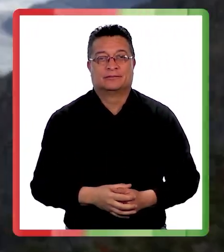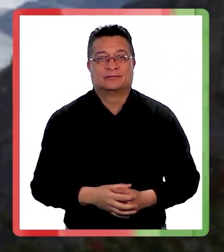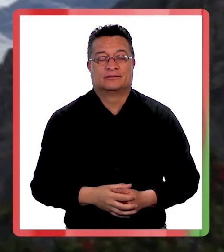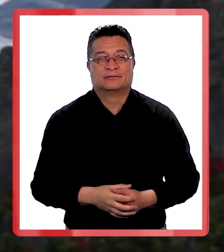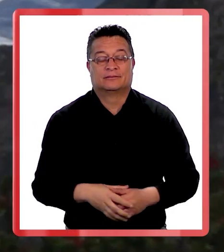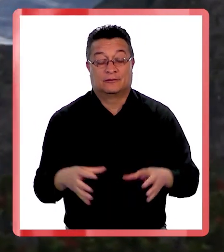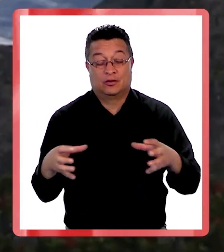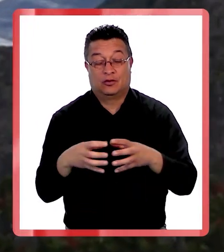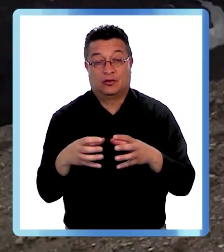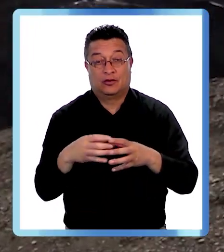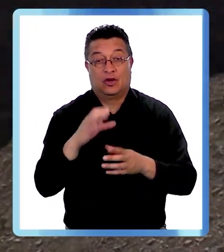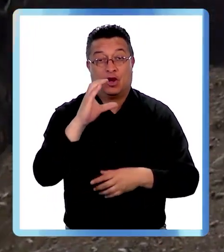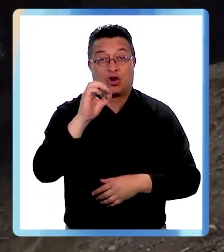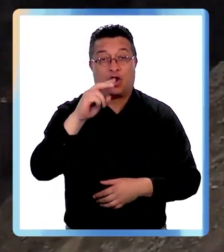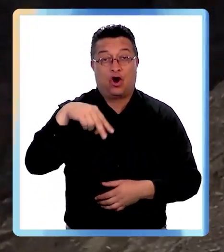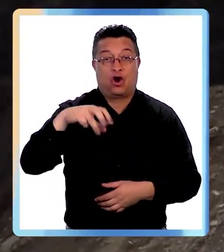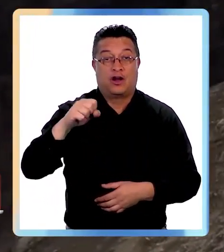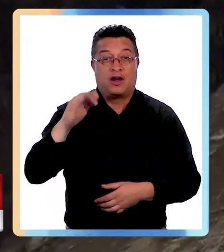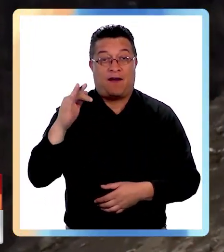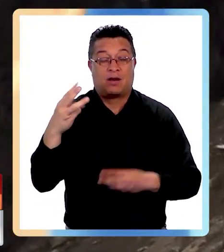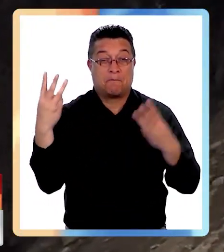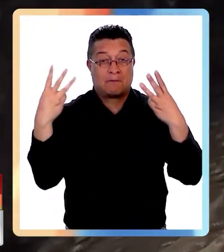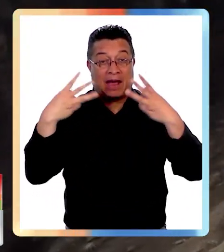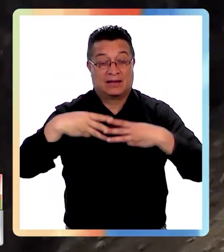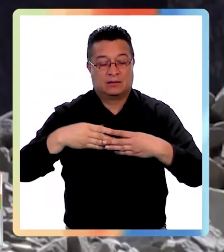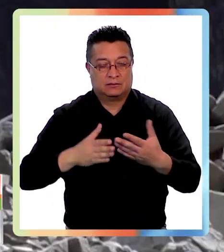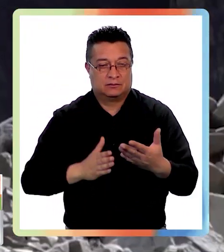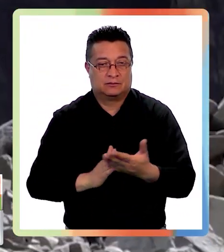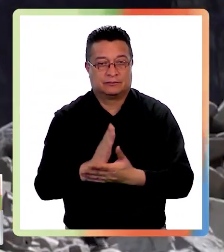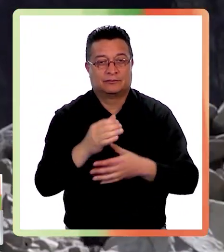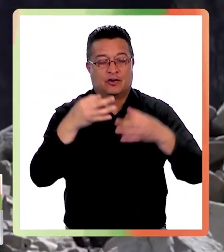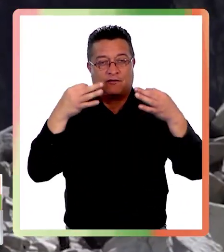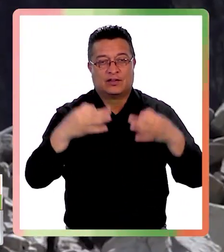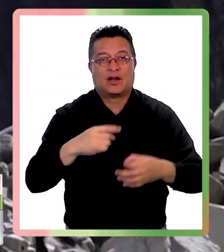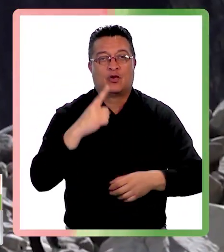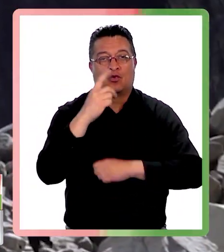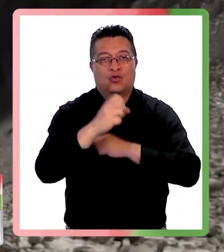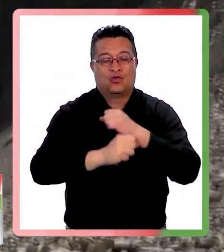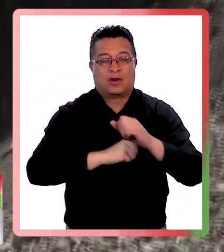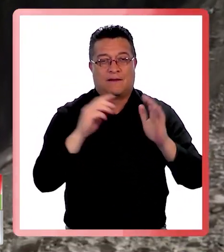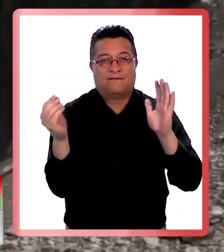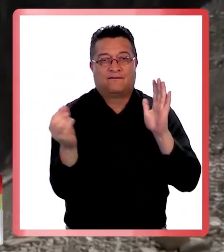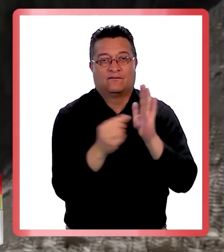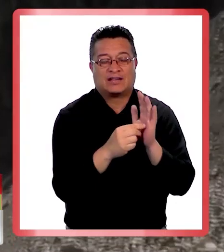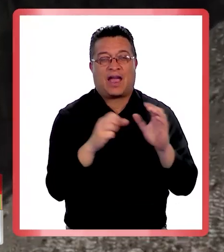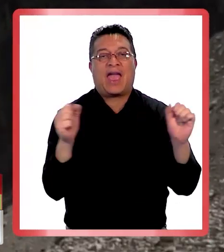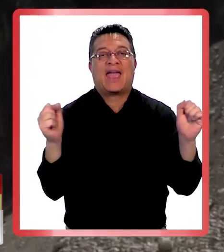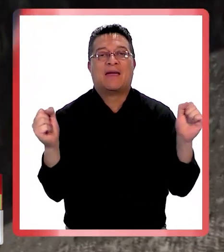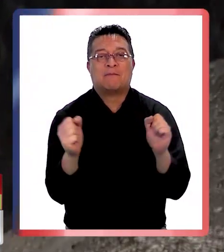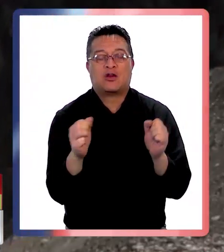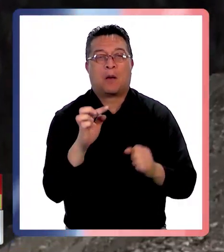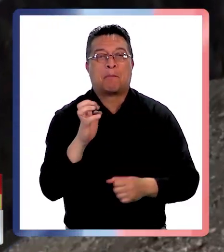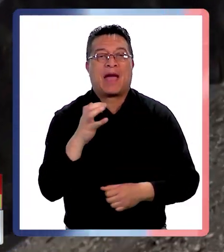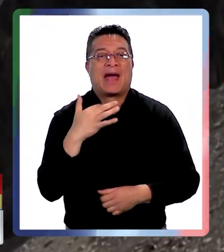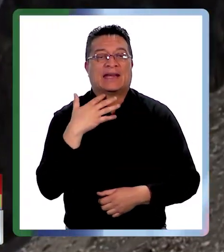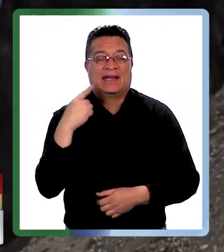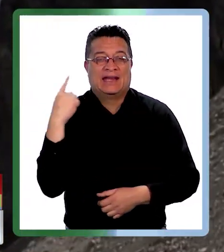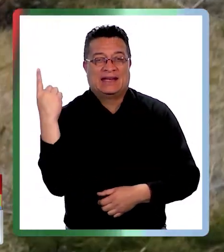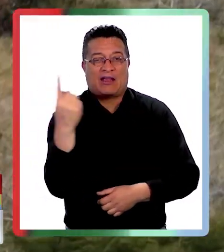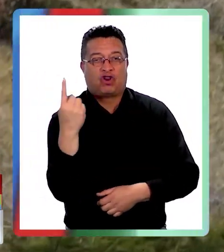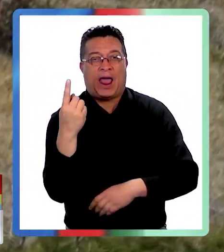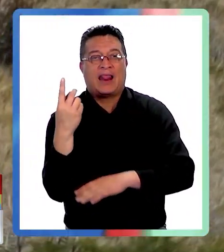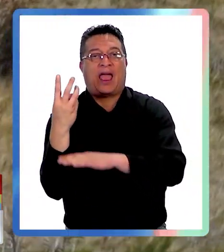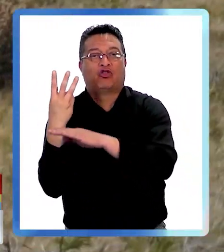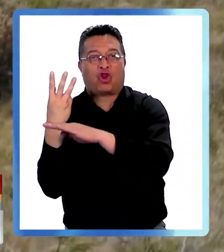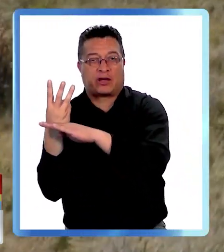La Corporación Nacional Forestal CONAF en Magallanes da inicio oficial como todos los años en la misma fecha a la temporada de invierno en el Parque Nacional Torres del Paine.